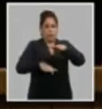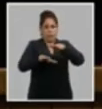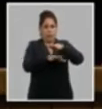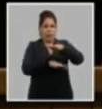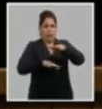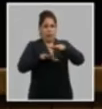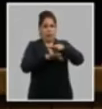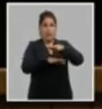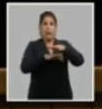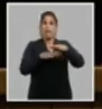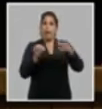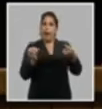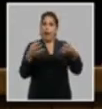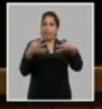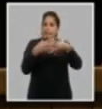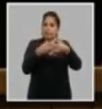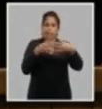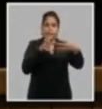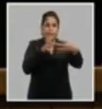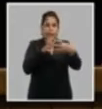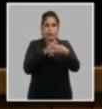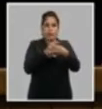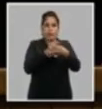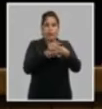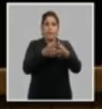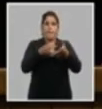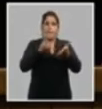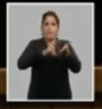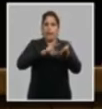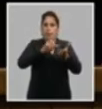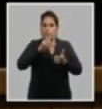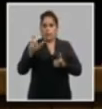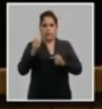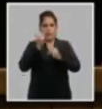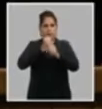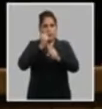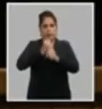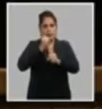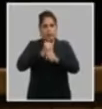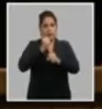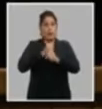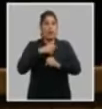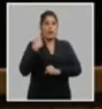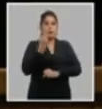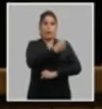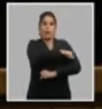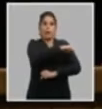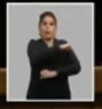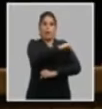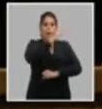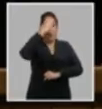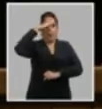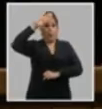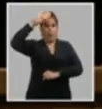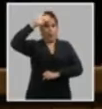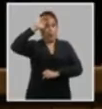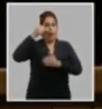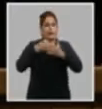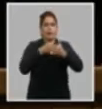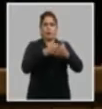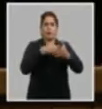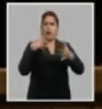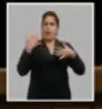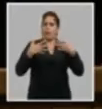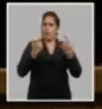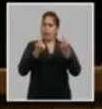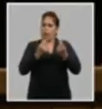para involucrar cada vez más a militantes trabajadores y toda la población en el impulso de